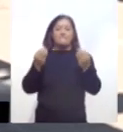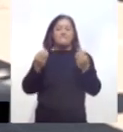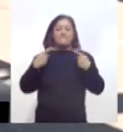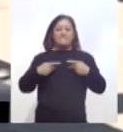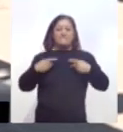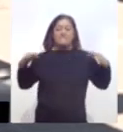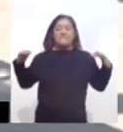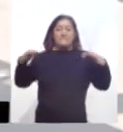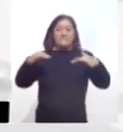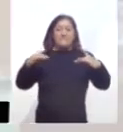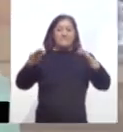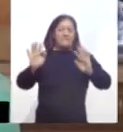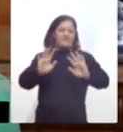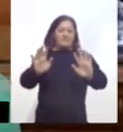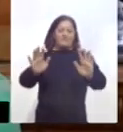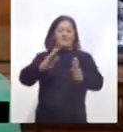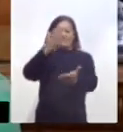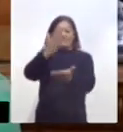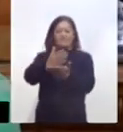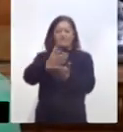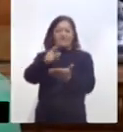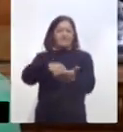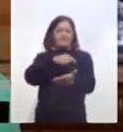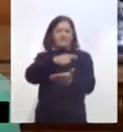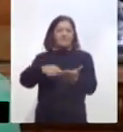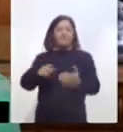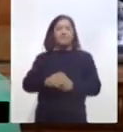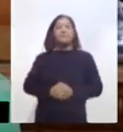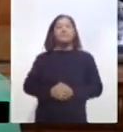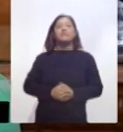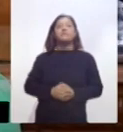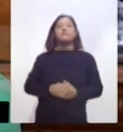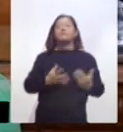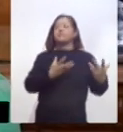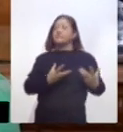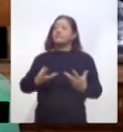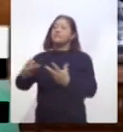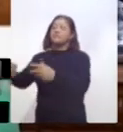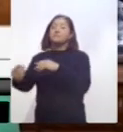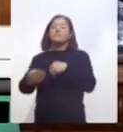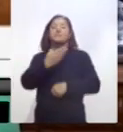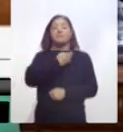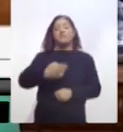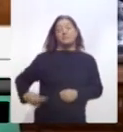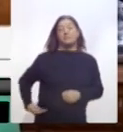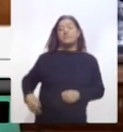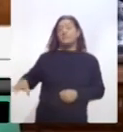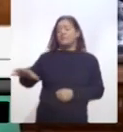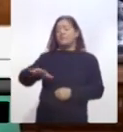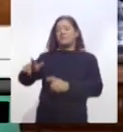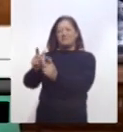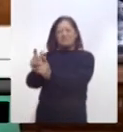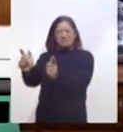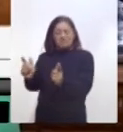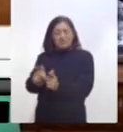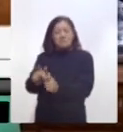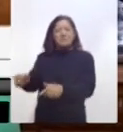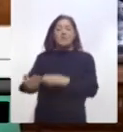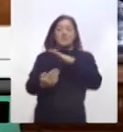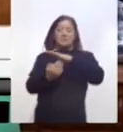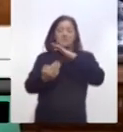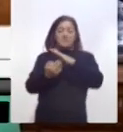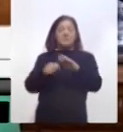gobernador Marco Mena. En las mesas de trabajo con los presidentes municipales nos dan directrices y las